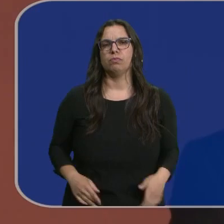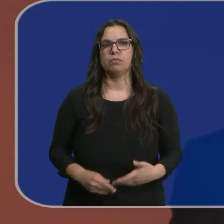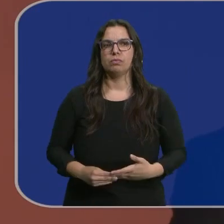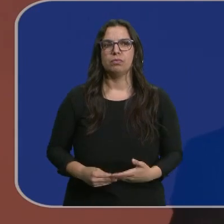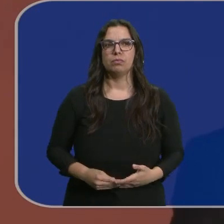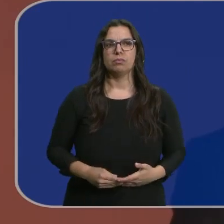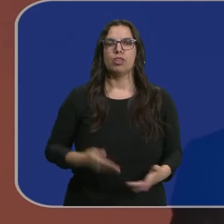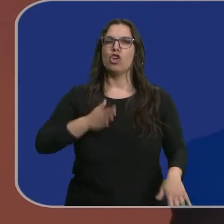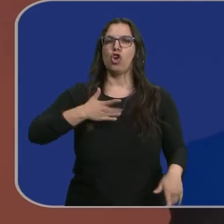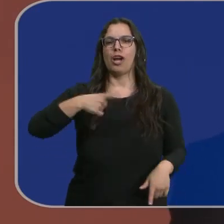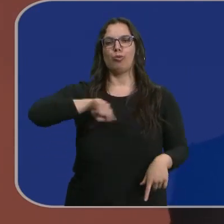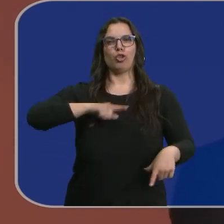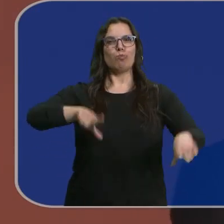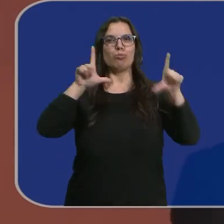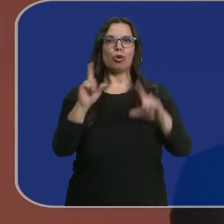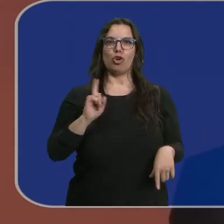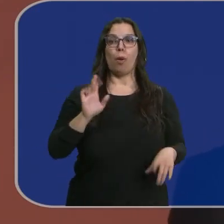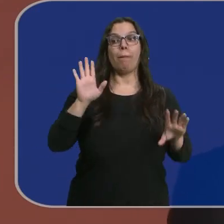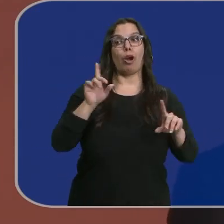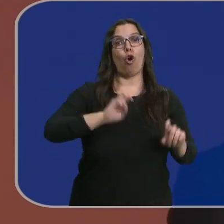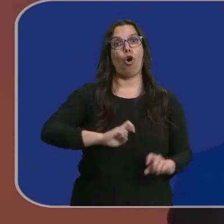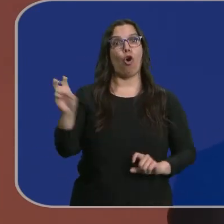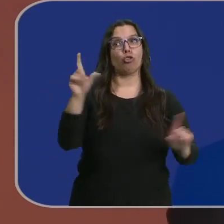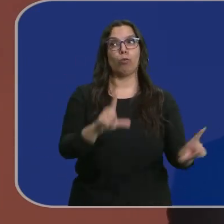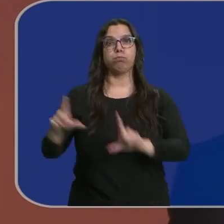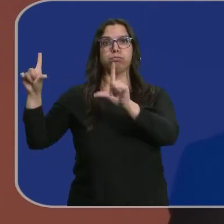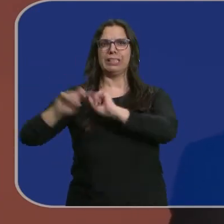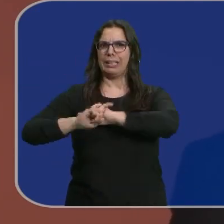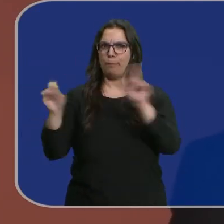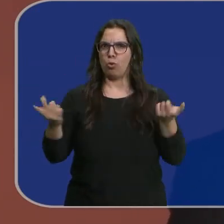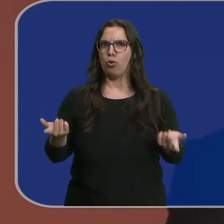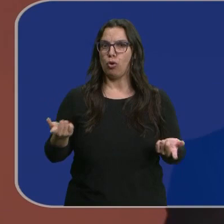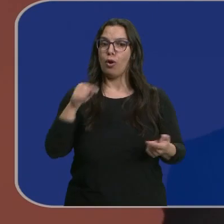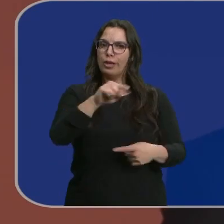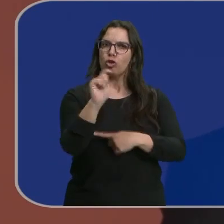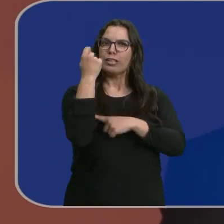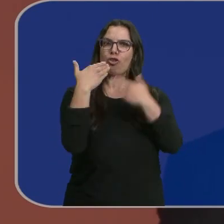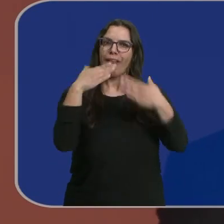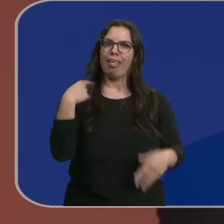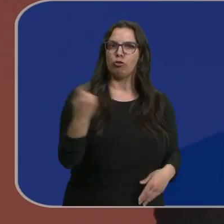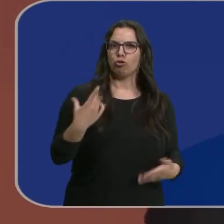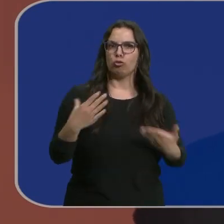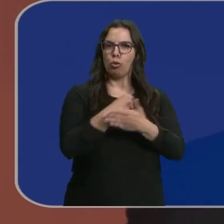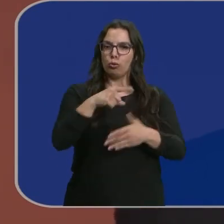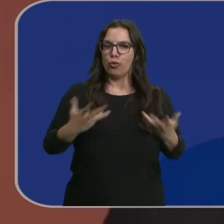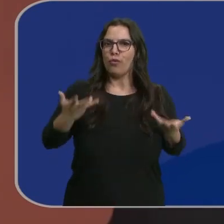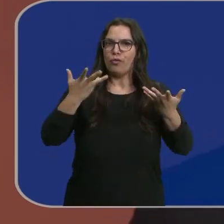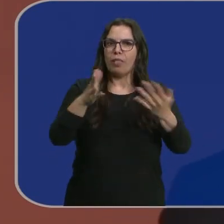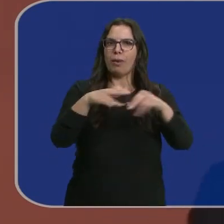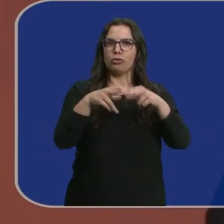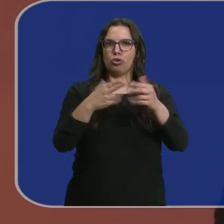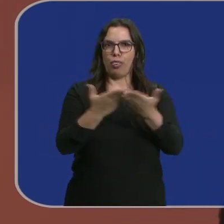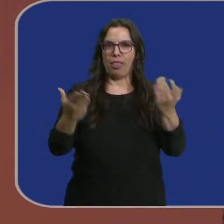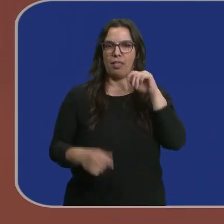Nosotros no queremos monopolizar nada, pero que no monopolice nadie nada. Este es el éxito de todos y esta es una oferta a la